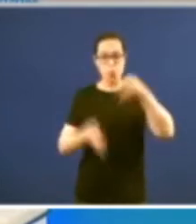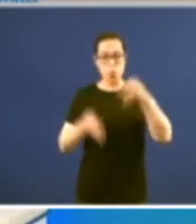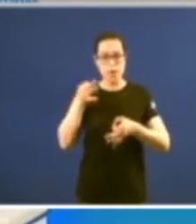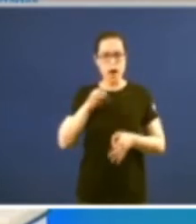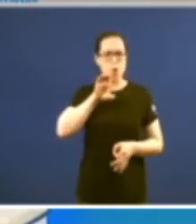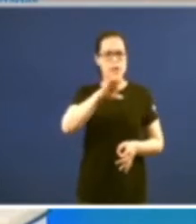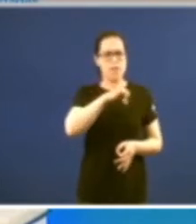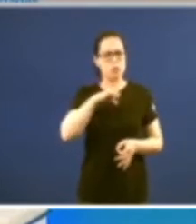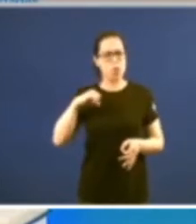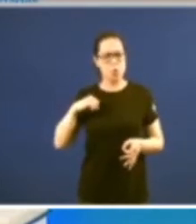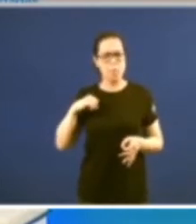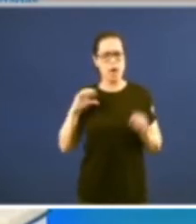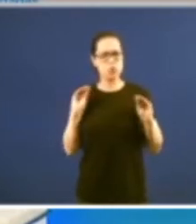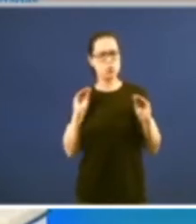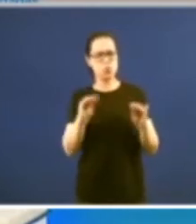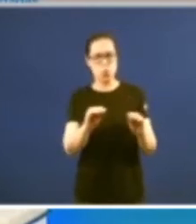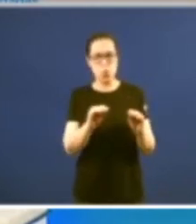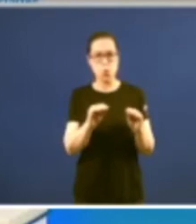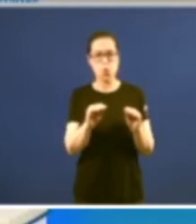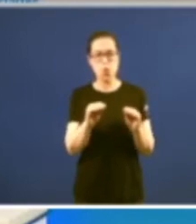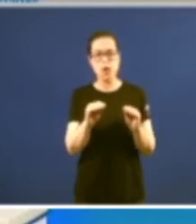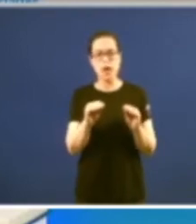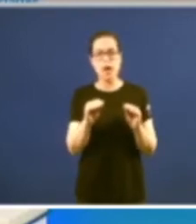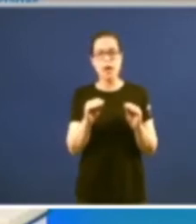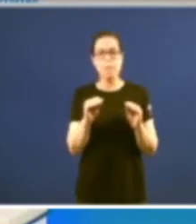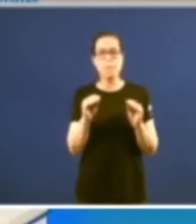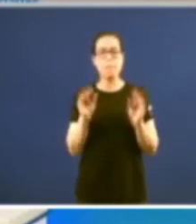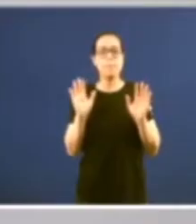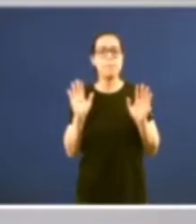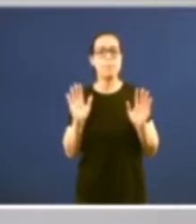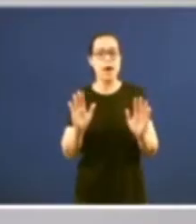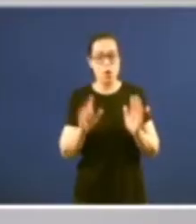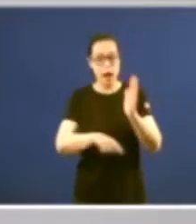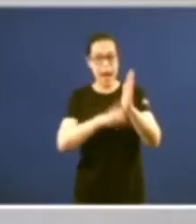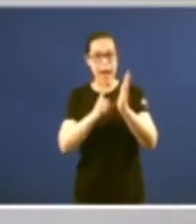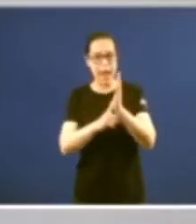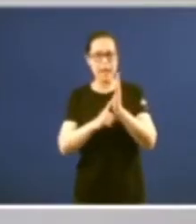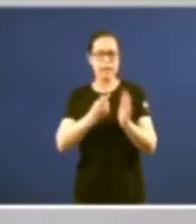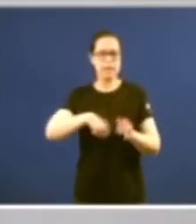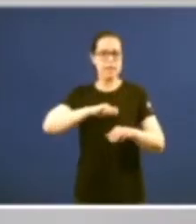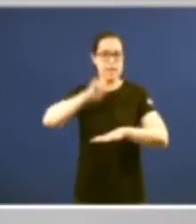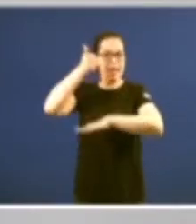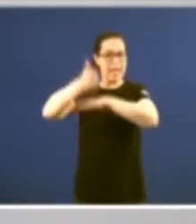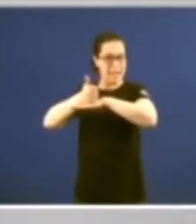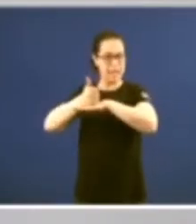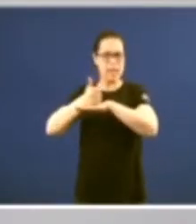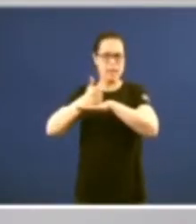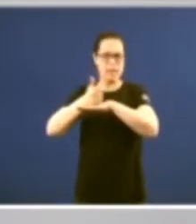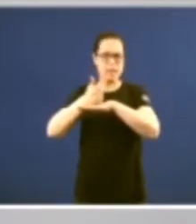comunidad autónoma sin prejuicio de condicionar que las leyes estatales de ordenación territorial